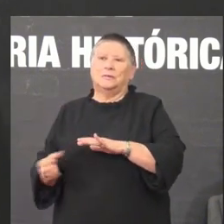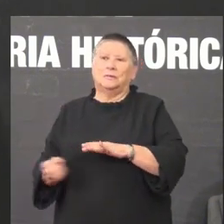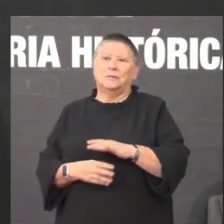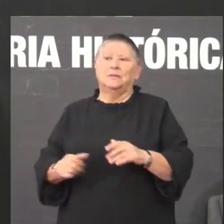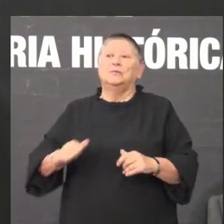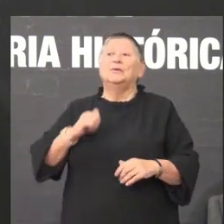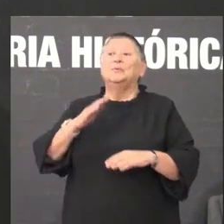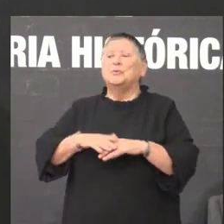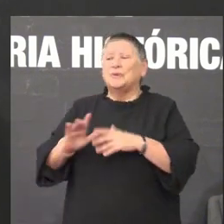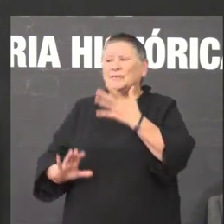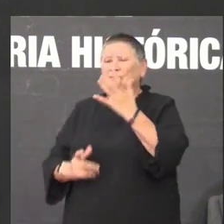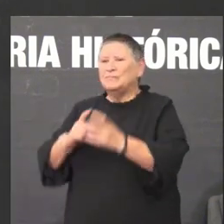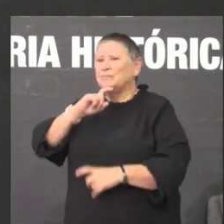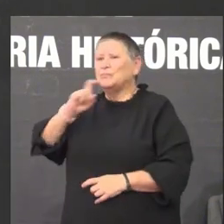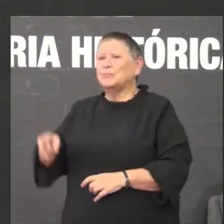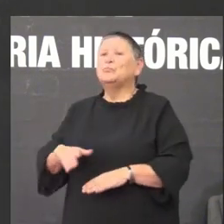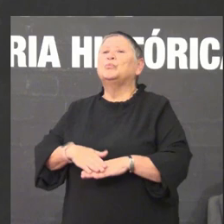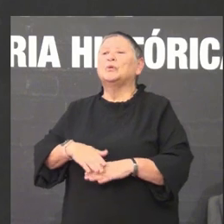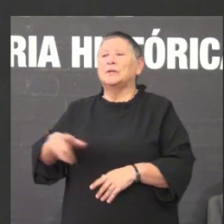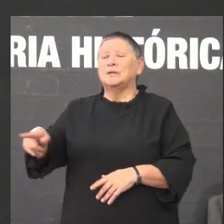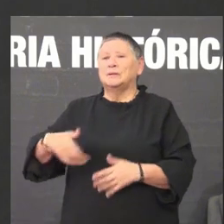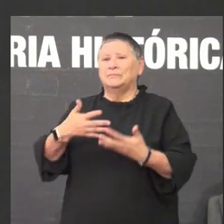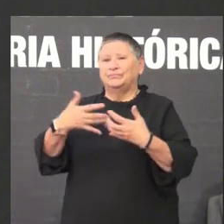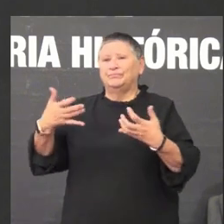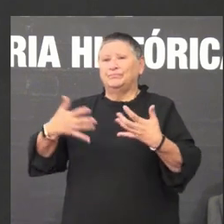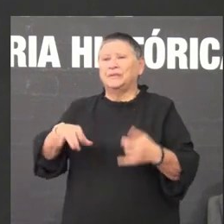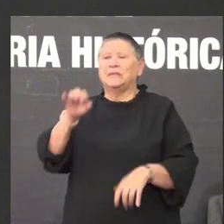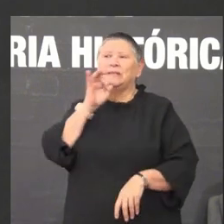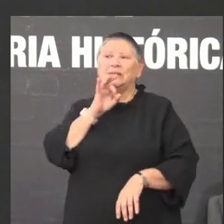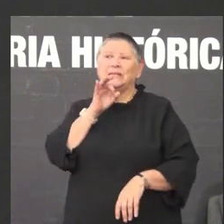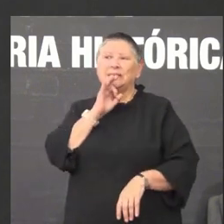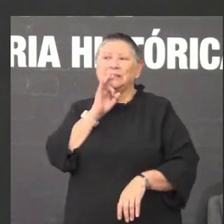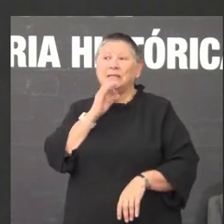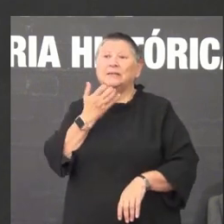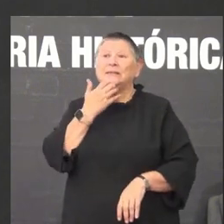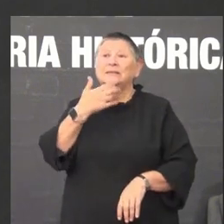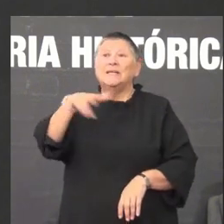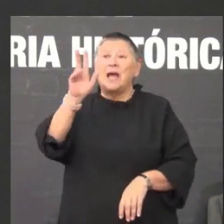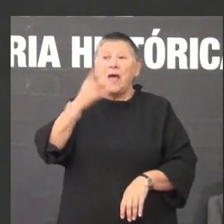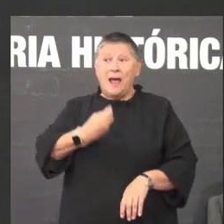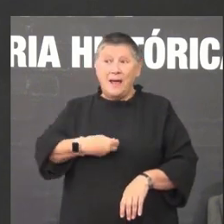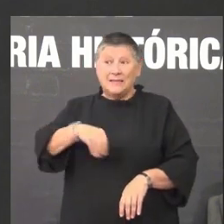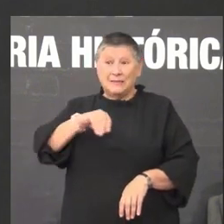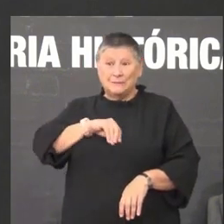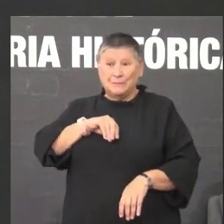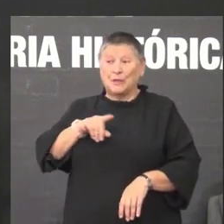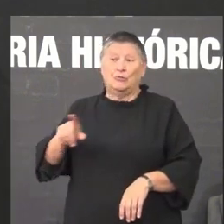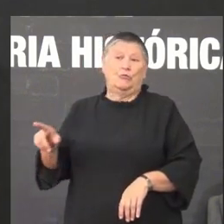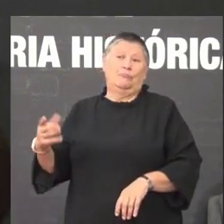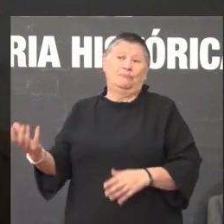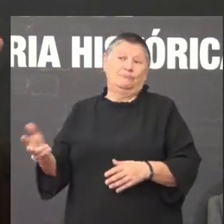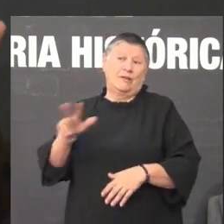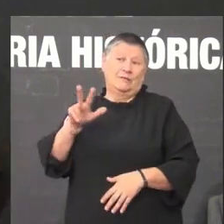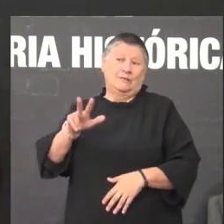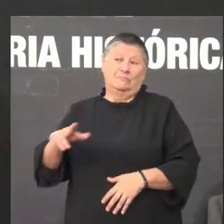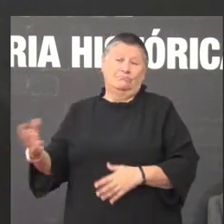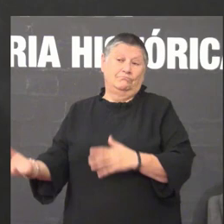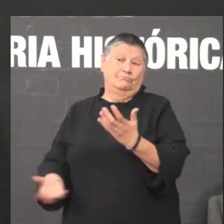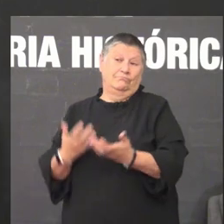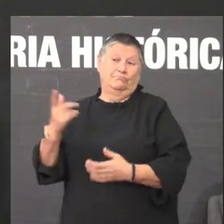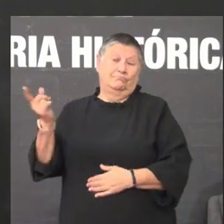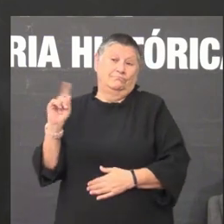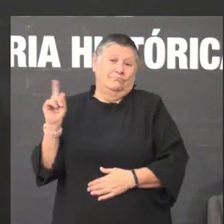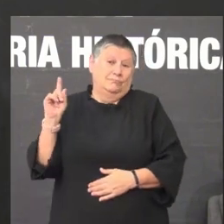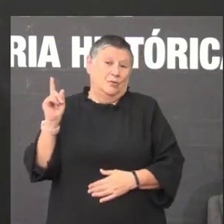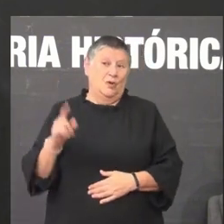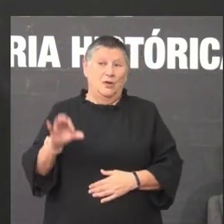galego que é inimaginável que fosen queimados se estivesen en Castelán en Salamanca por exemplo nunca iría a